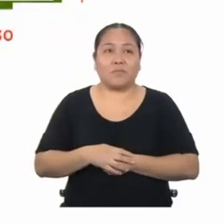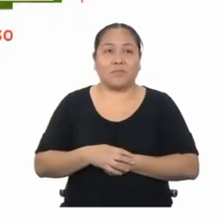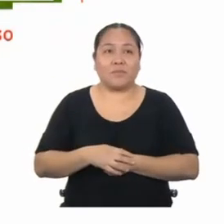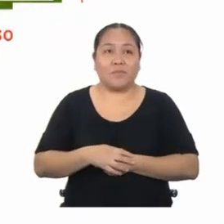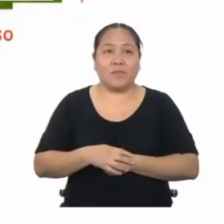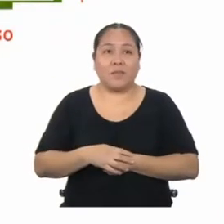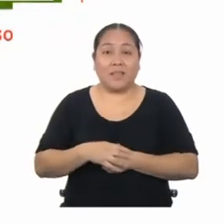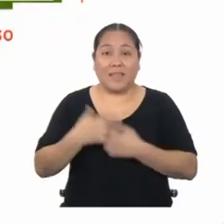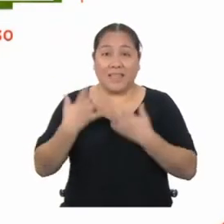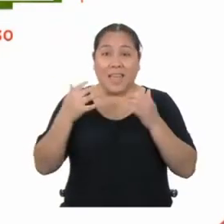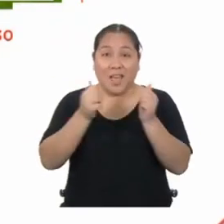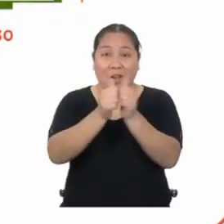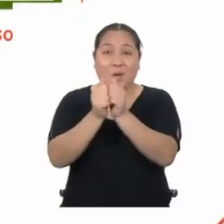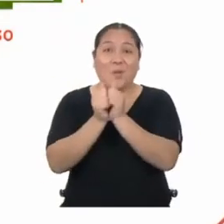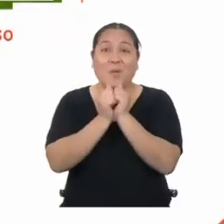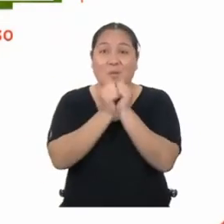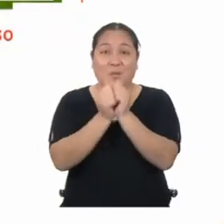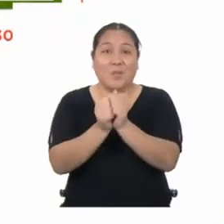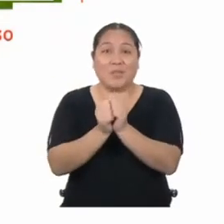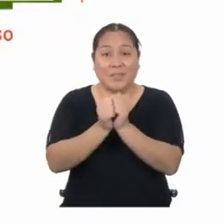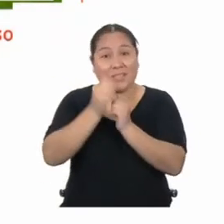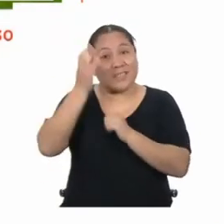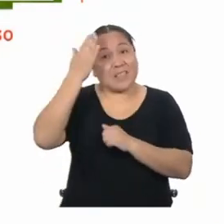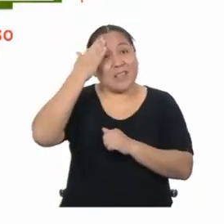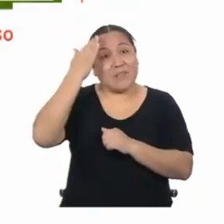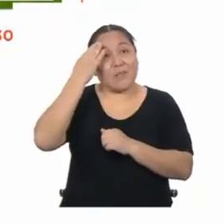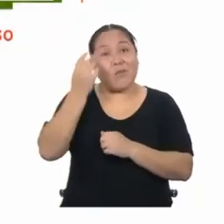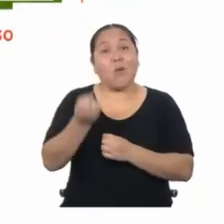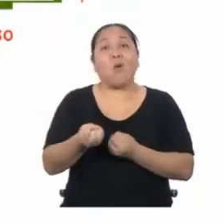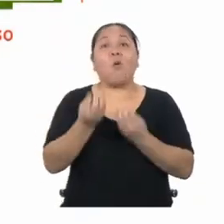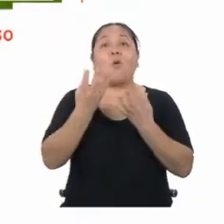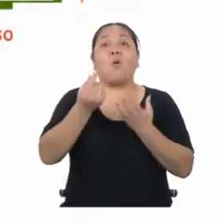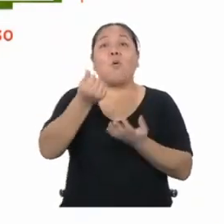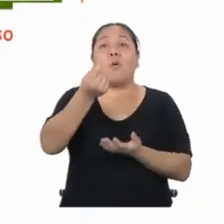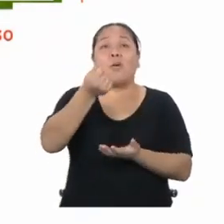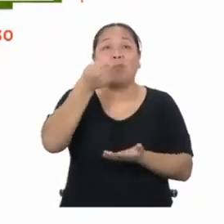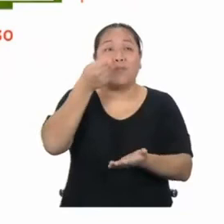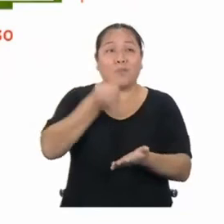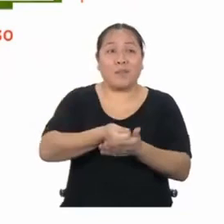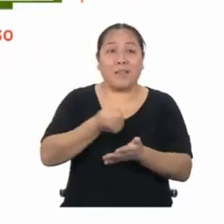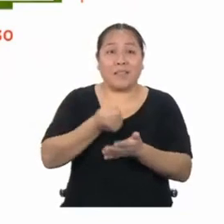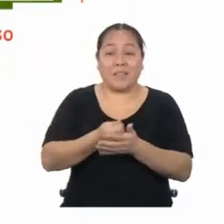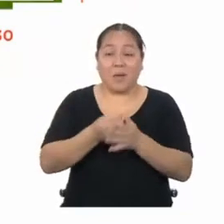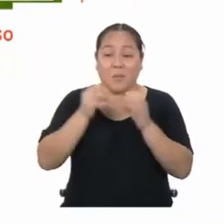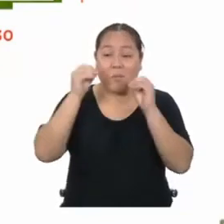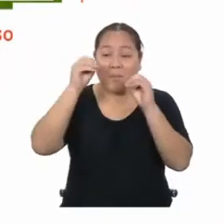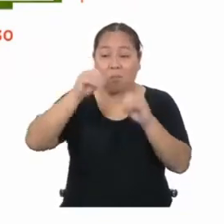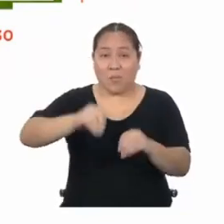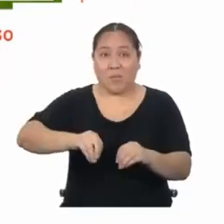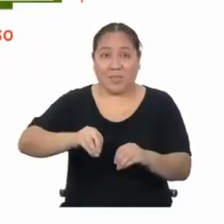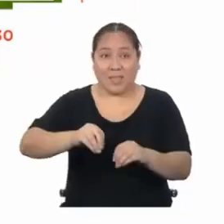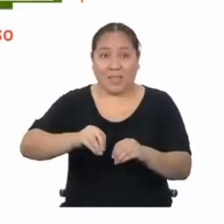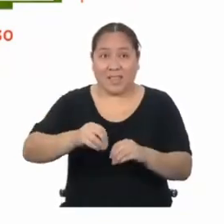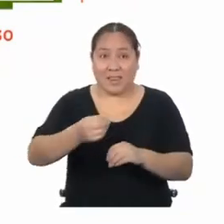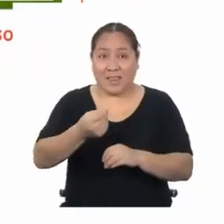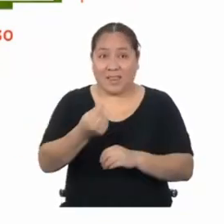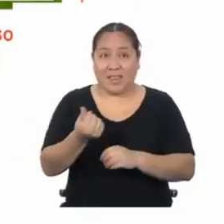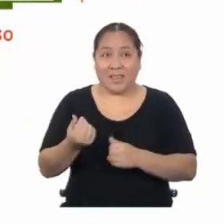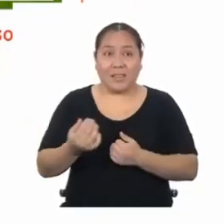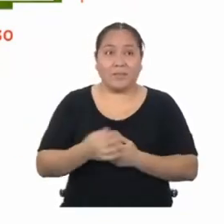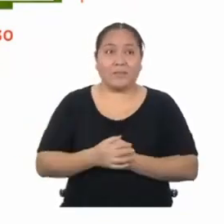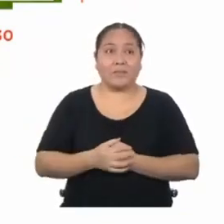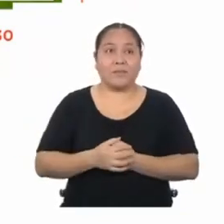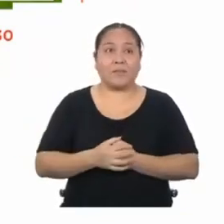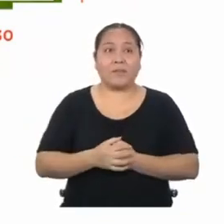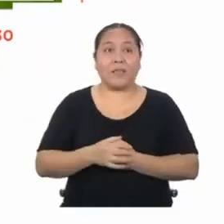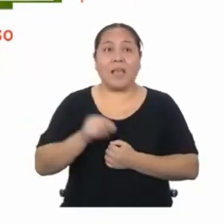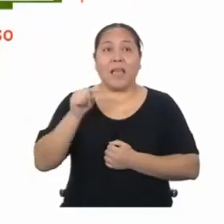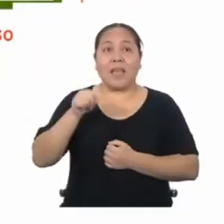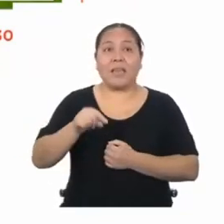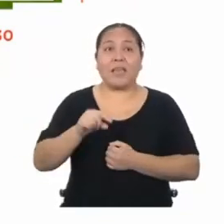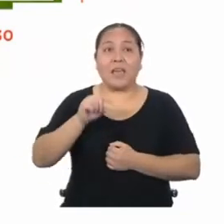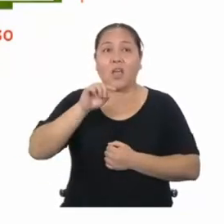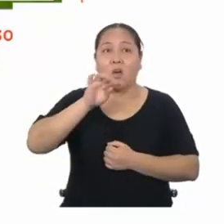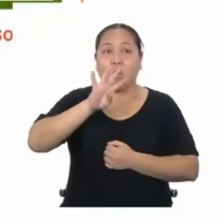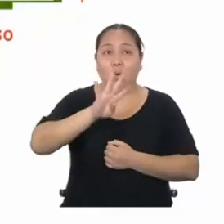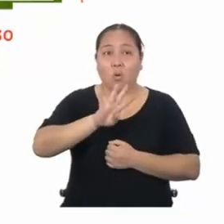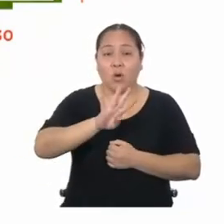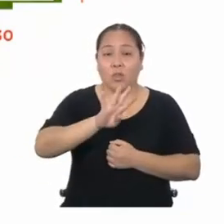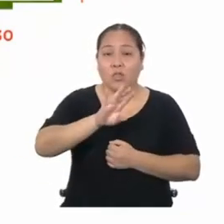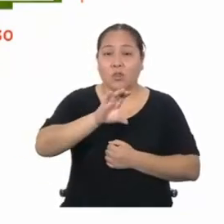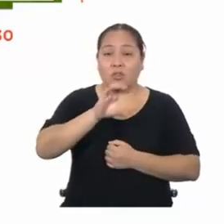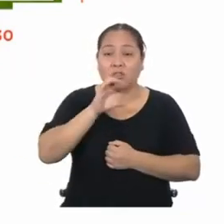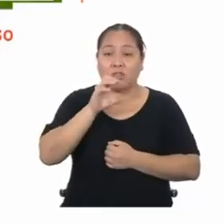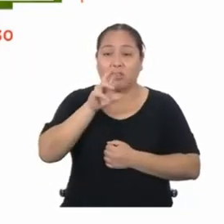Juntas y juntos calculamos el presupuesto que se necesita para instalar el GRAS para la remodelación, que será de 430